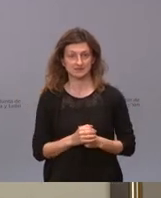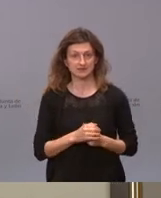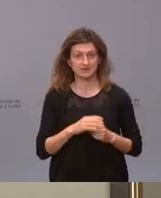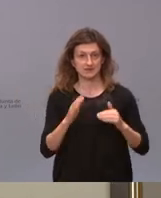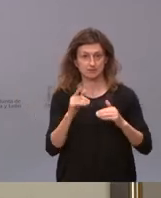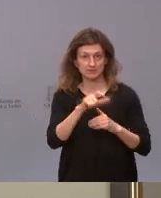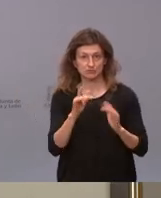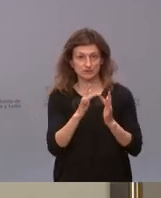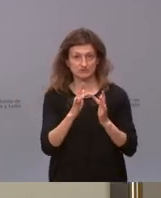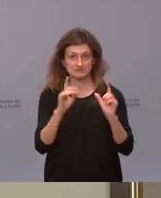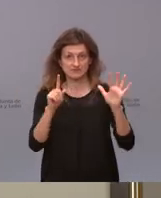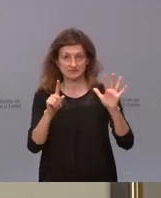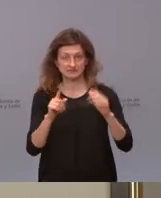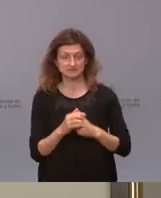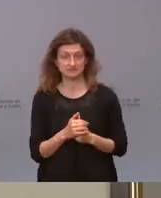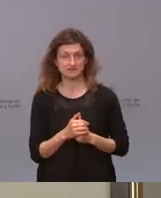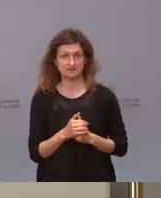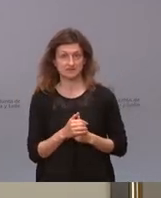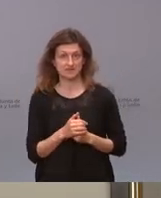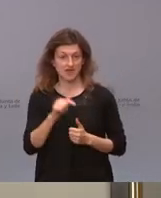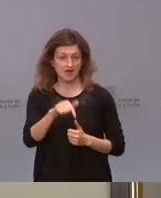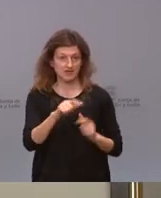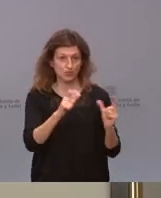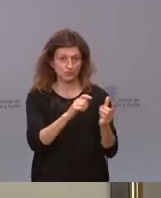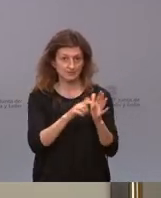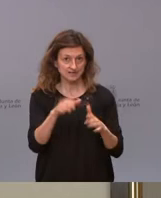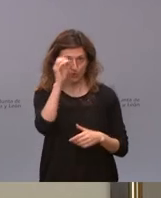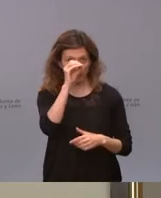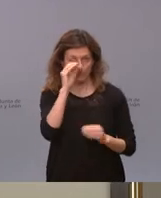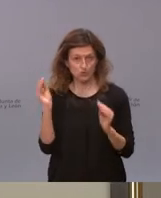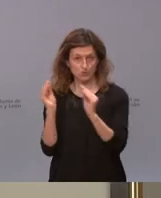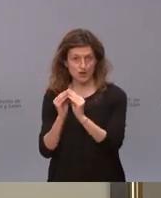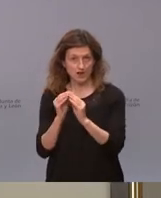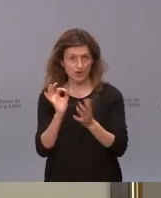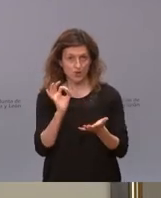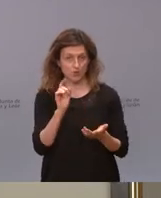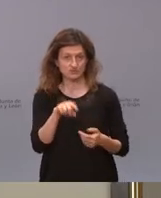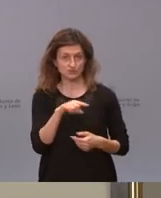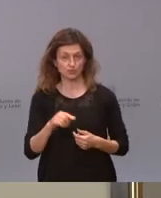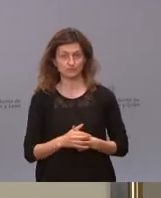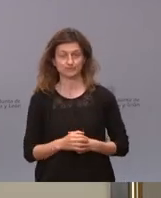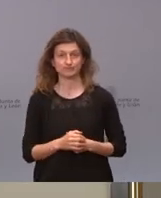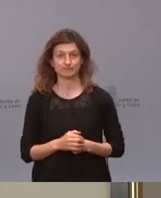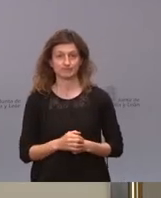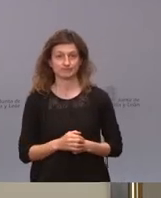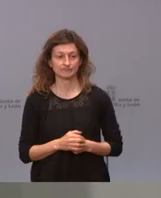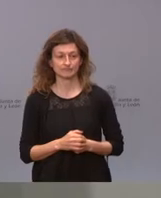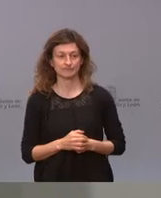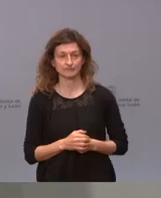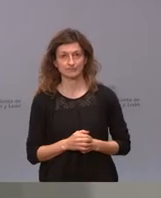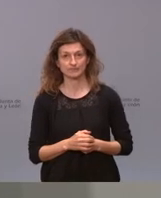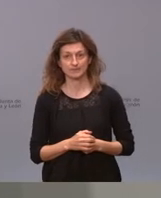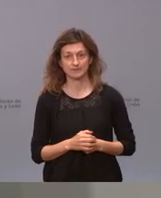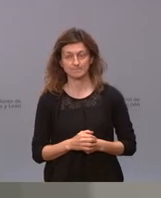6 en las reuniones. No sé si esto puede hacer replantarse a la Junta su postura e incluso ir a la justicia para este tipo de medidas. decirles que las